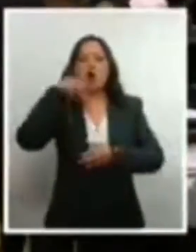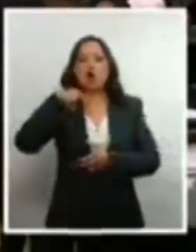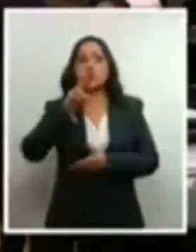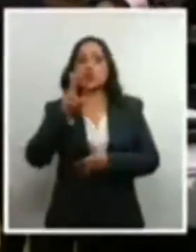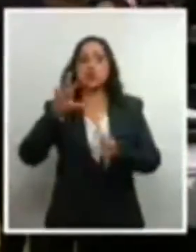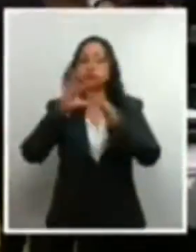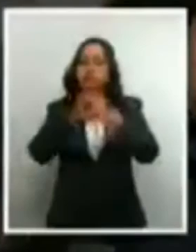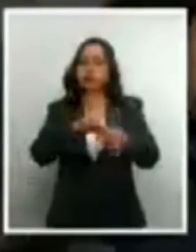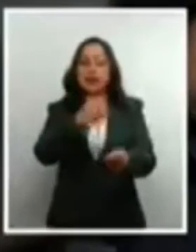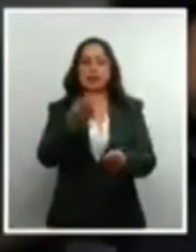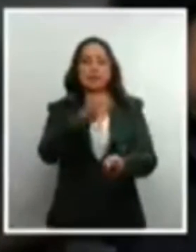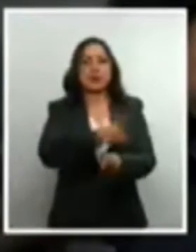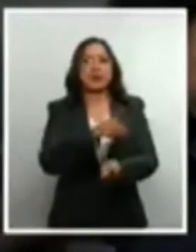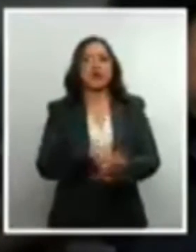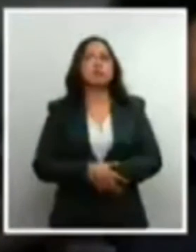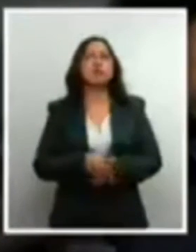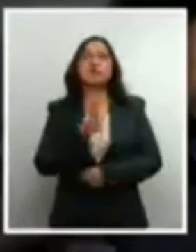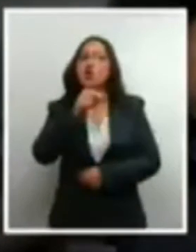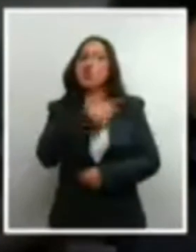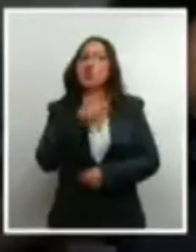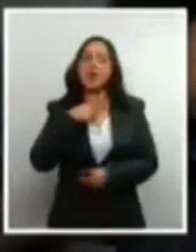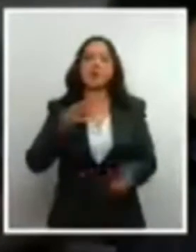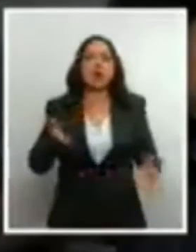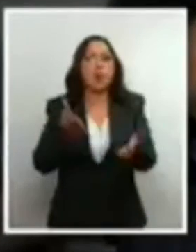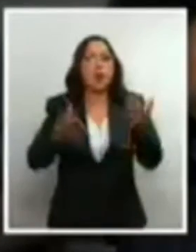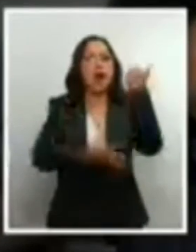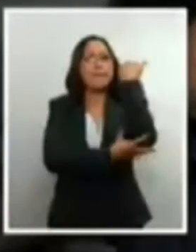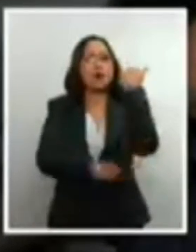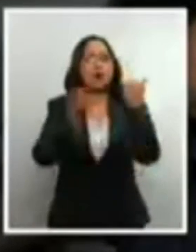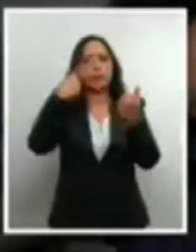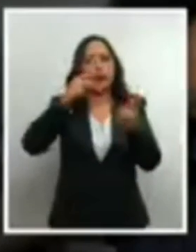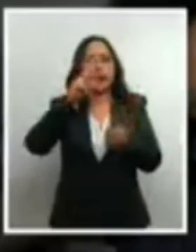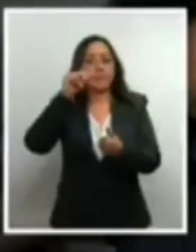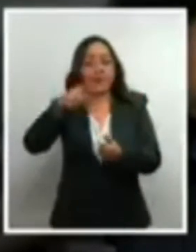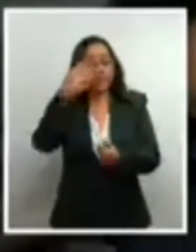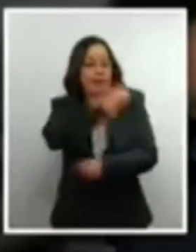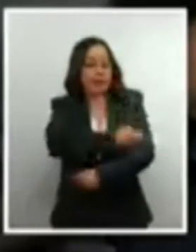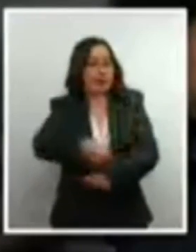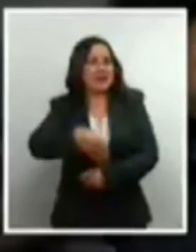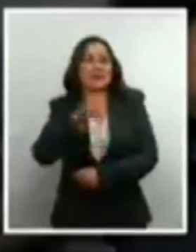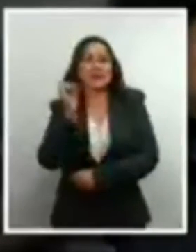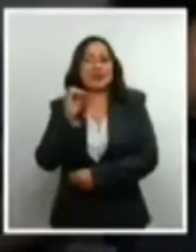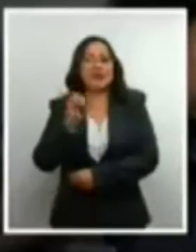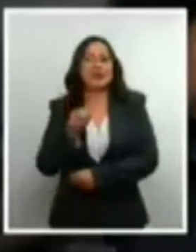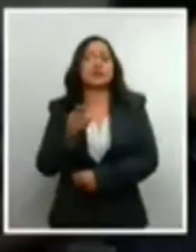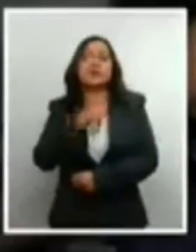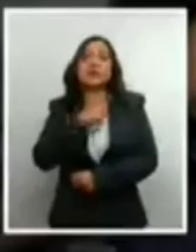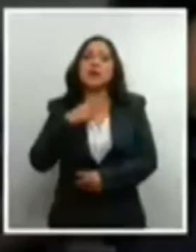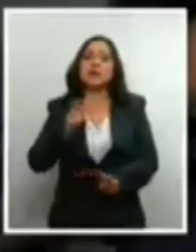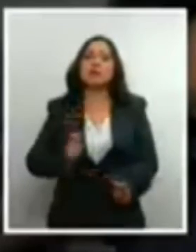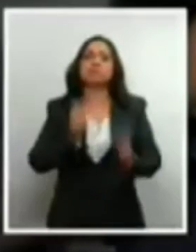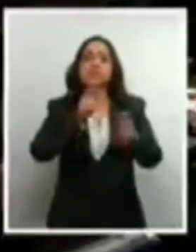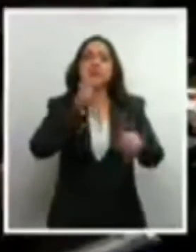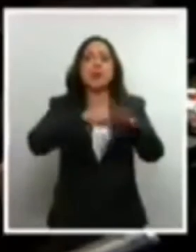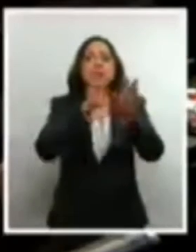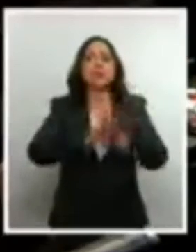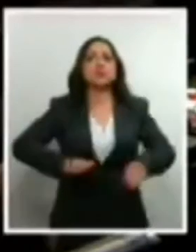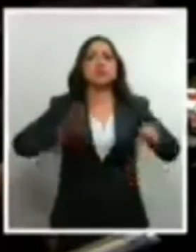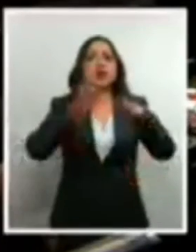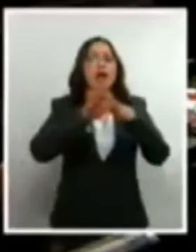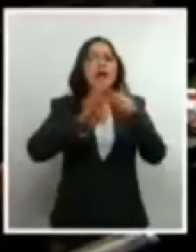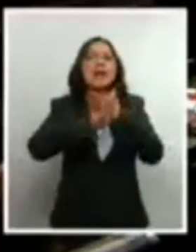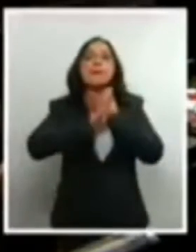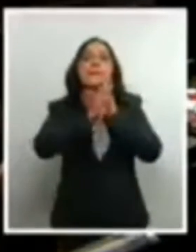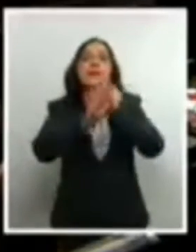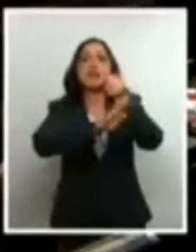En ningún caso se debe promover el aborto como método de planificación familiar, se debe asignar siempre la máxima prioridad a la prevención de los